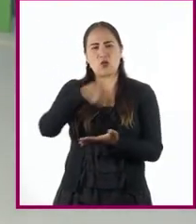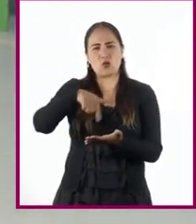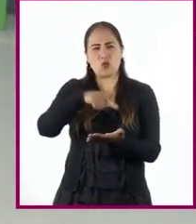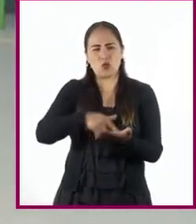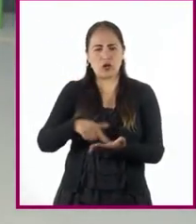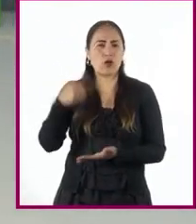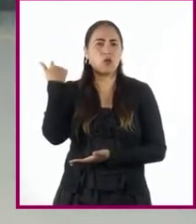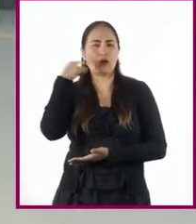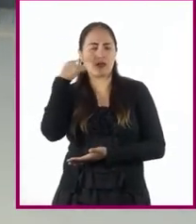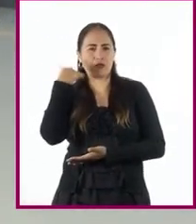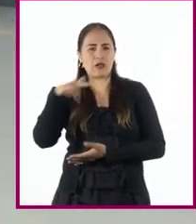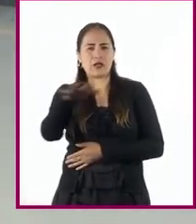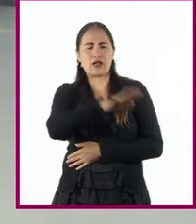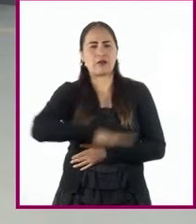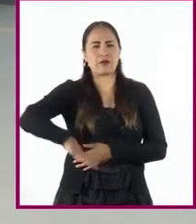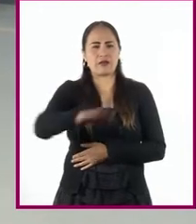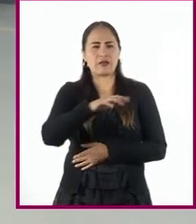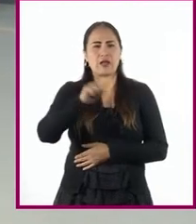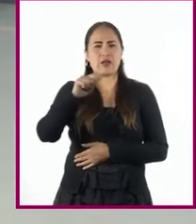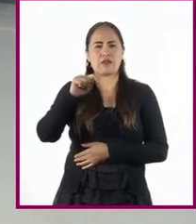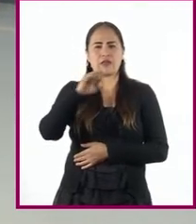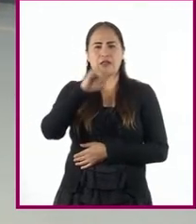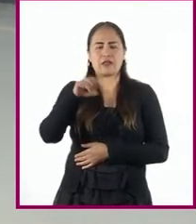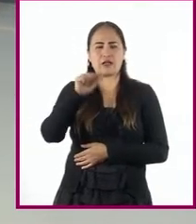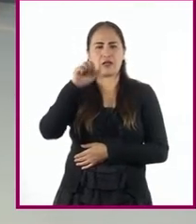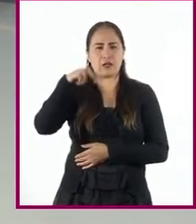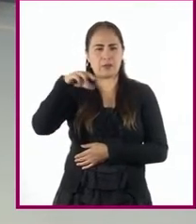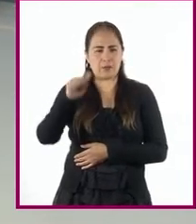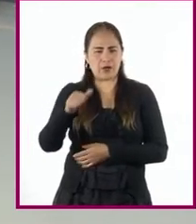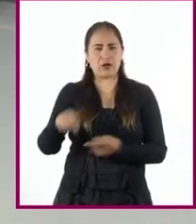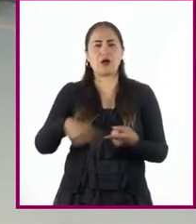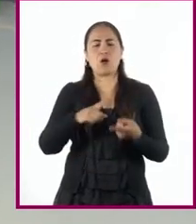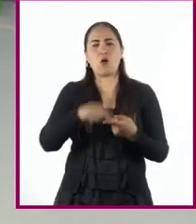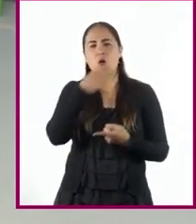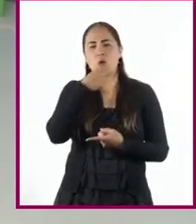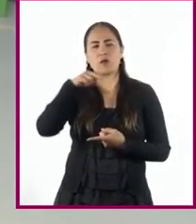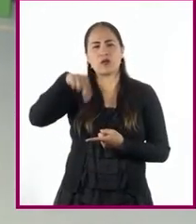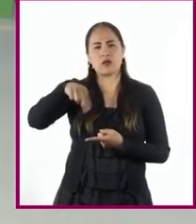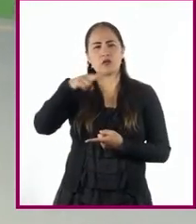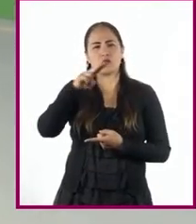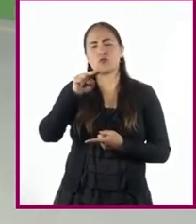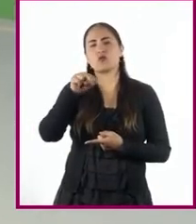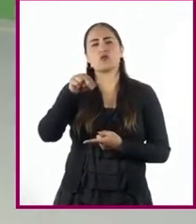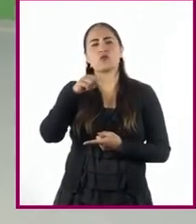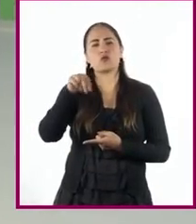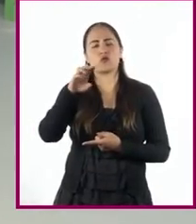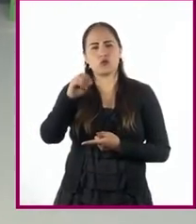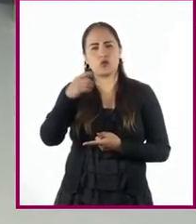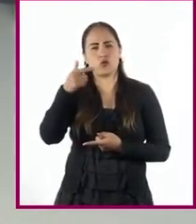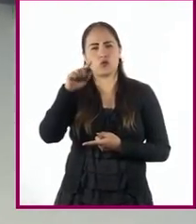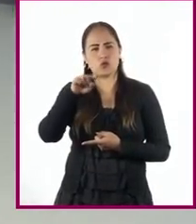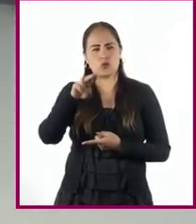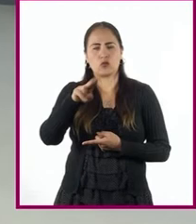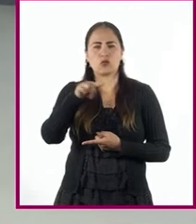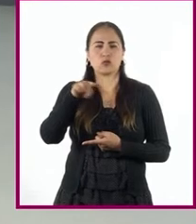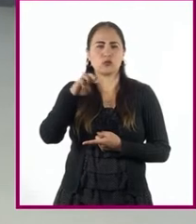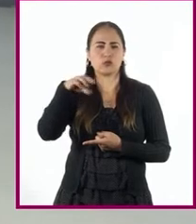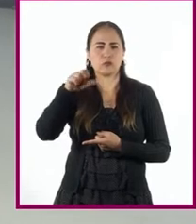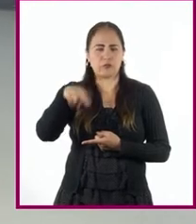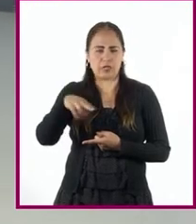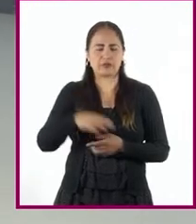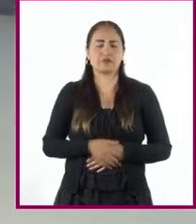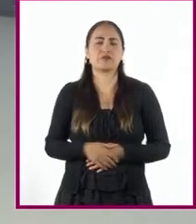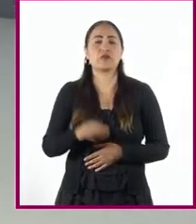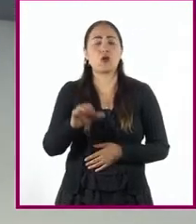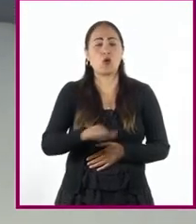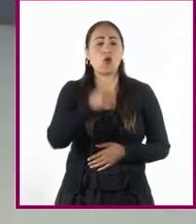en el valle de Atejamac, junto a Cristóbal de Oñate y Nuño de Guzmán. Otras españolas, entre las que se distinguen